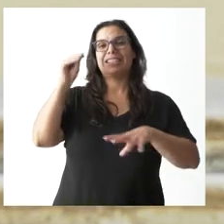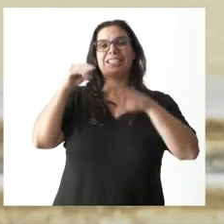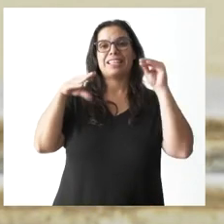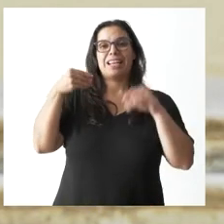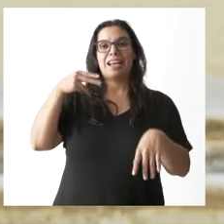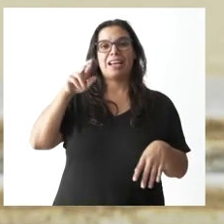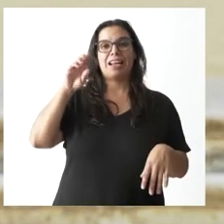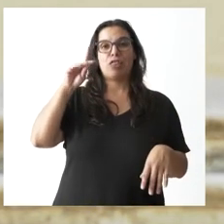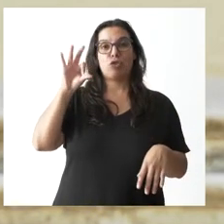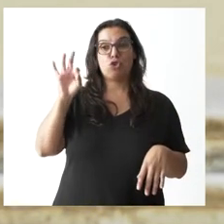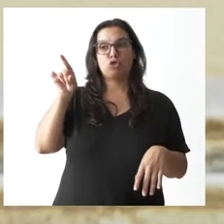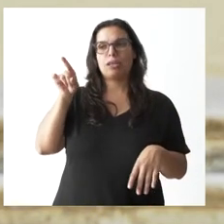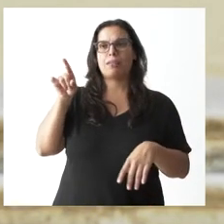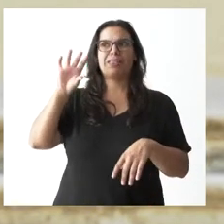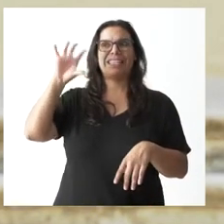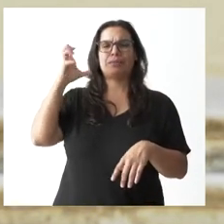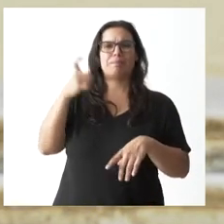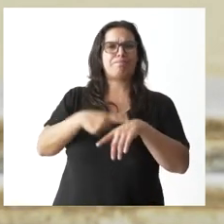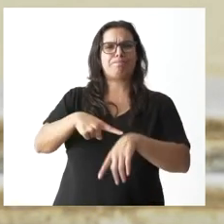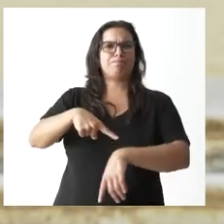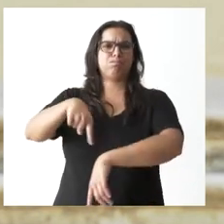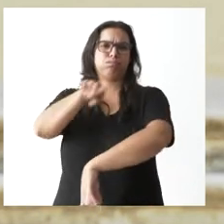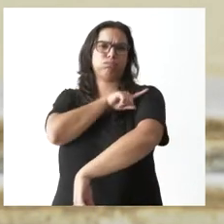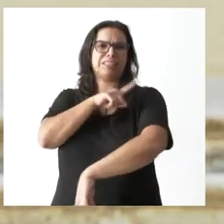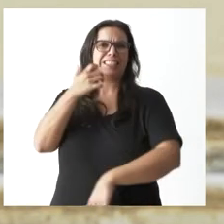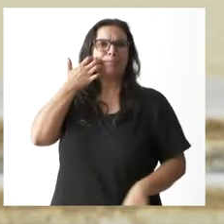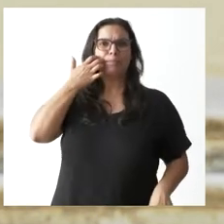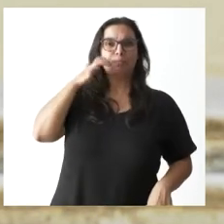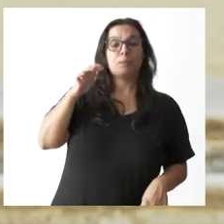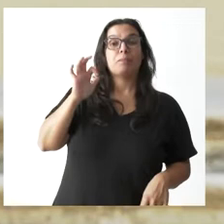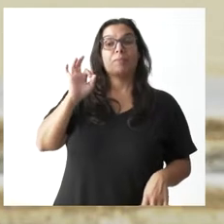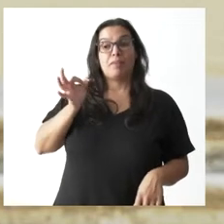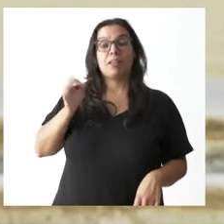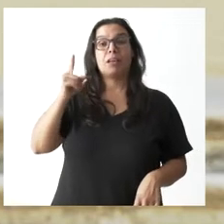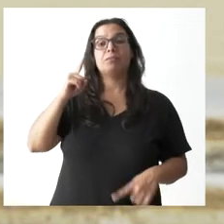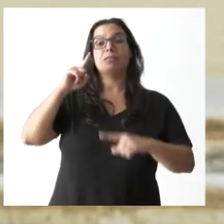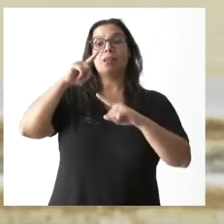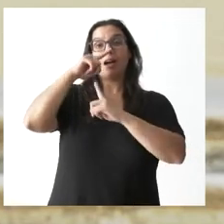pues, eran extremas. Esas condiciones climáticas cada vez se van